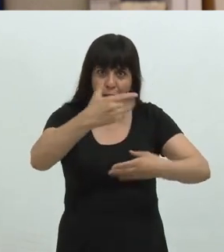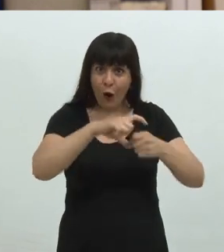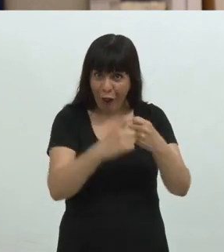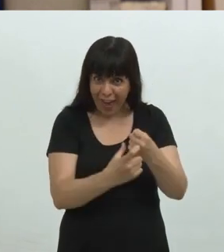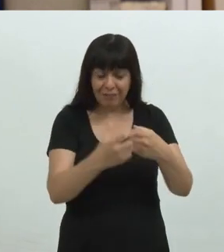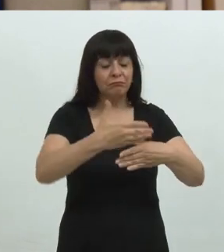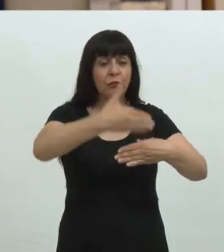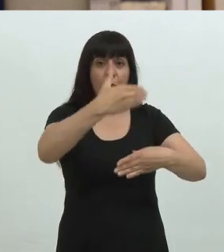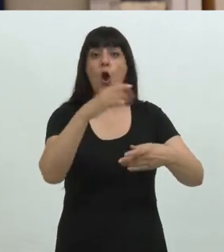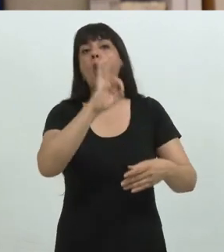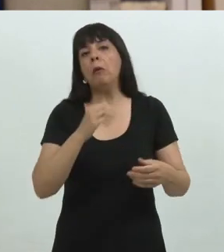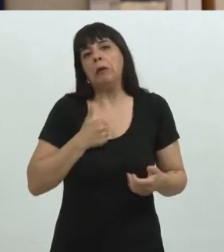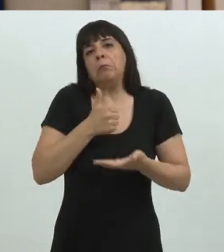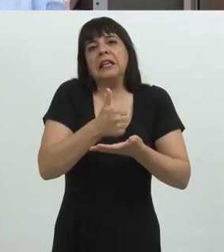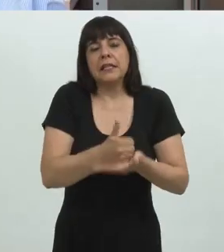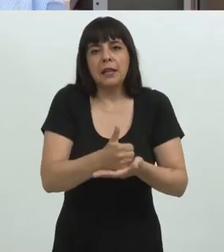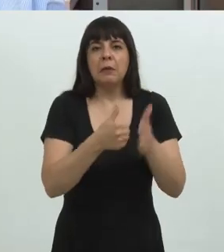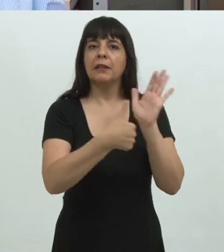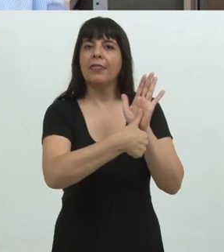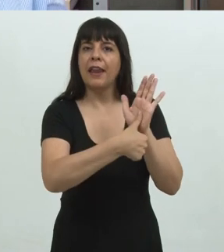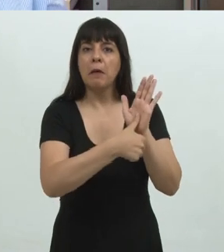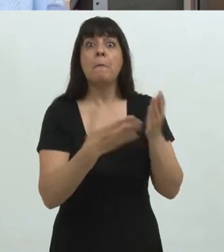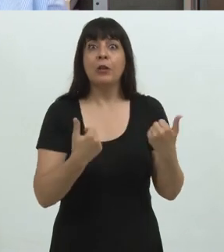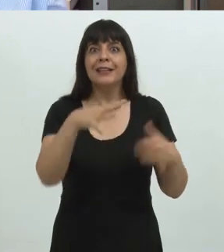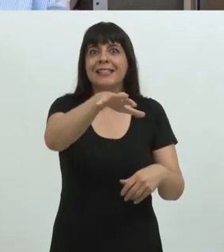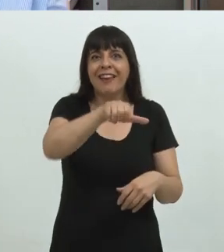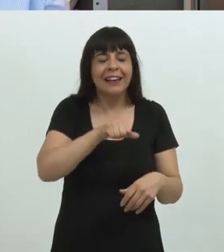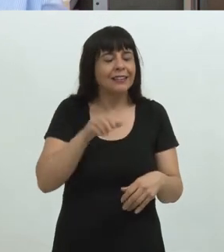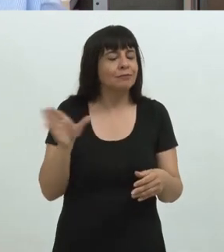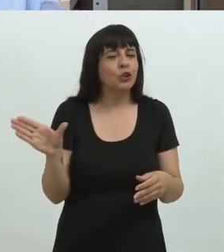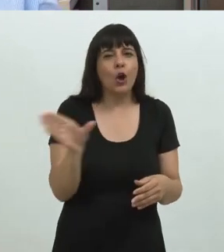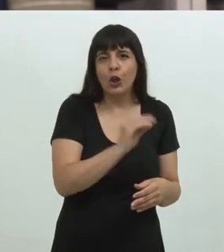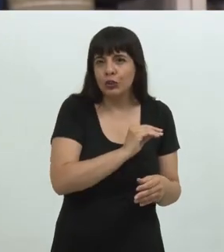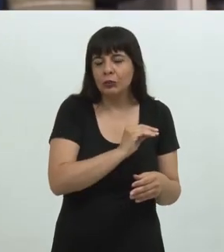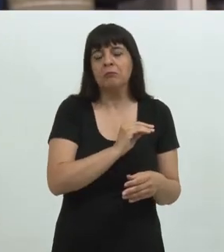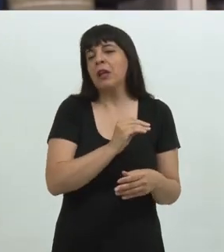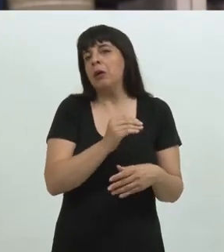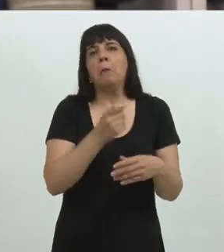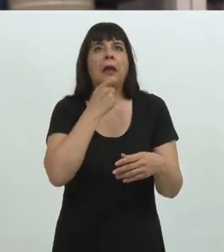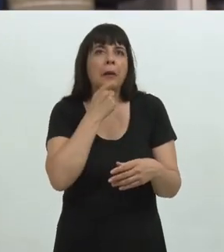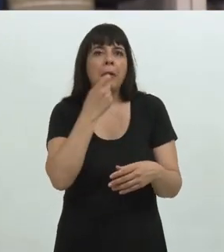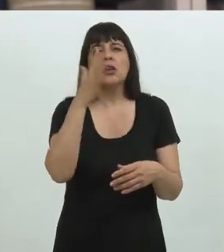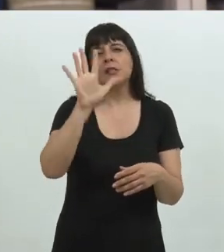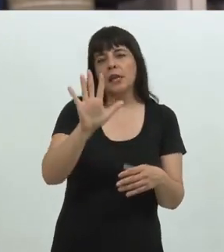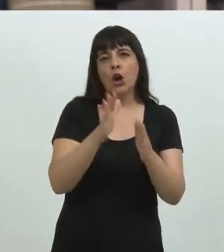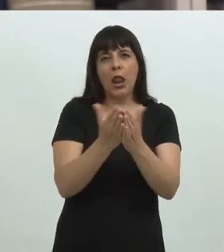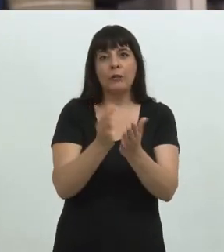o presencialmente con el DNI. Podés llevarte todo tipo de material a domicilio, como cinco libros o cinco